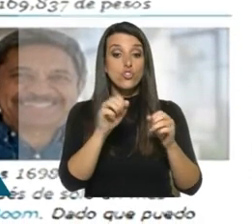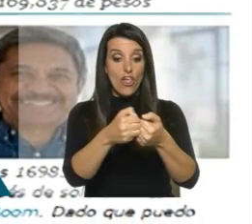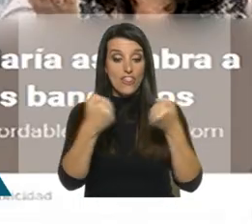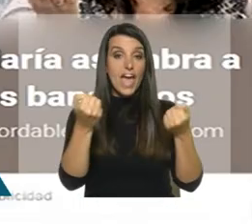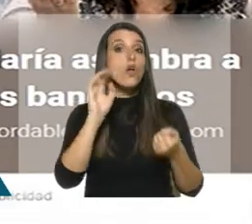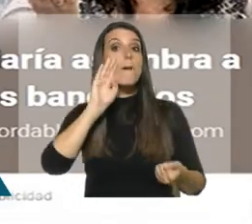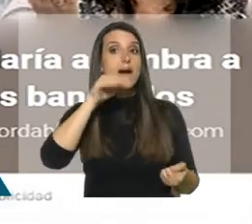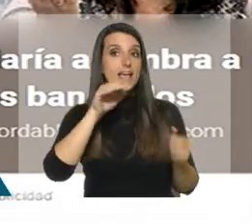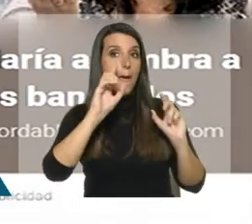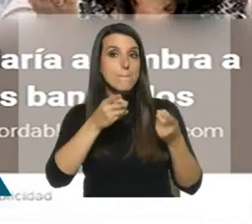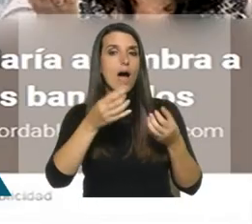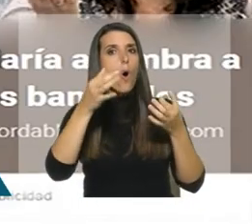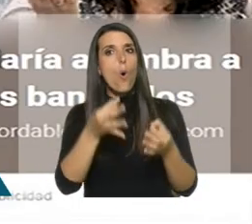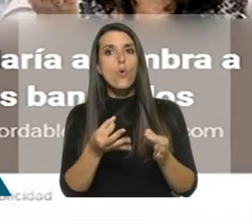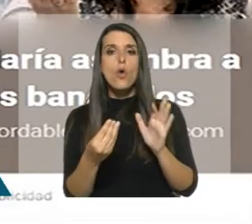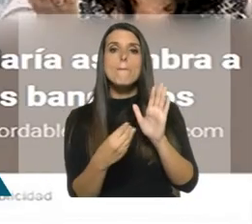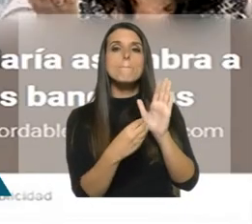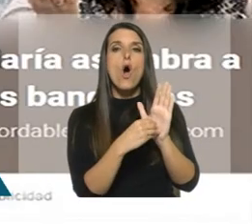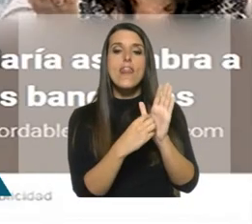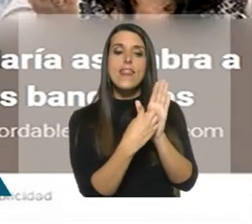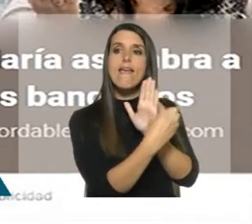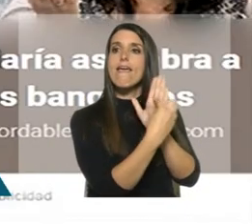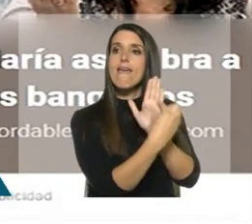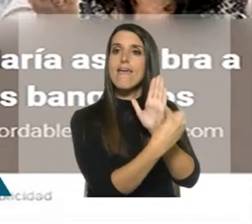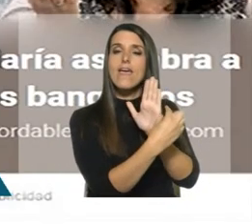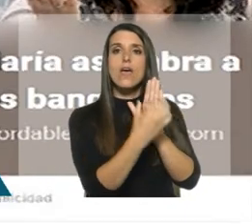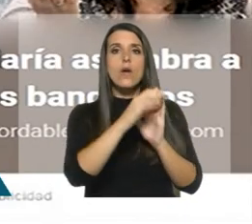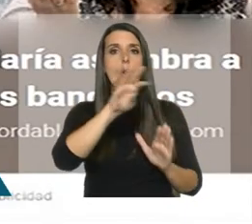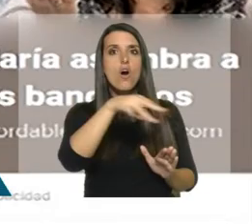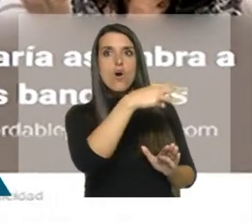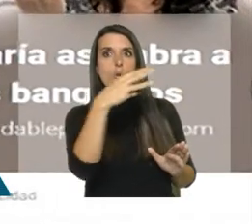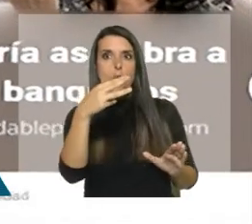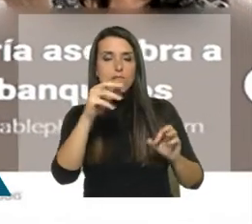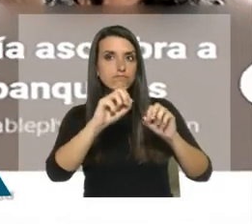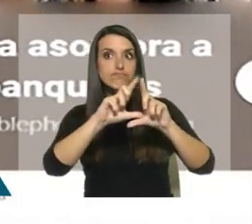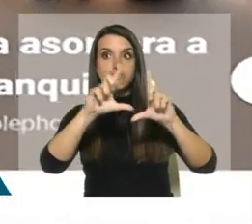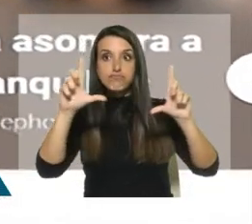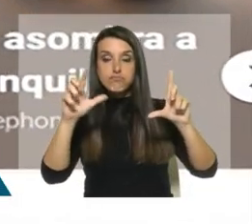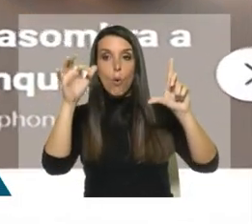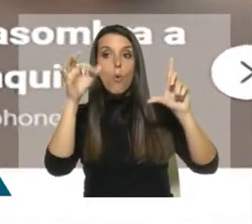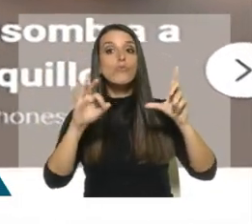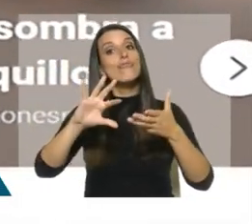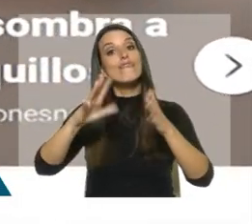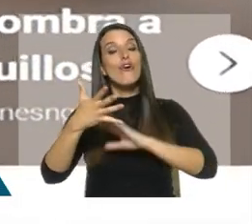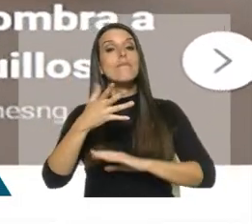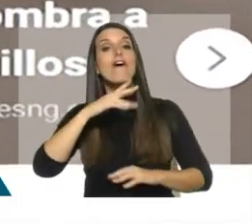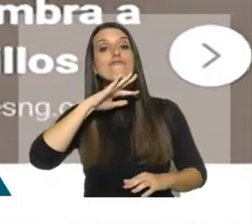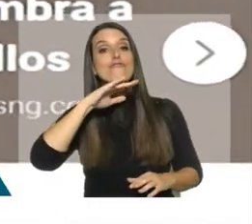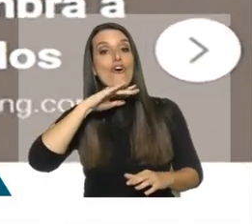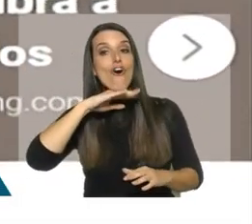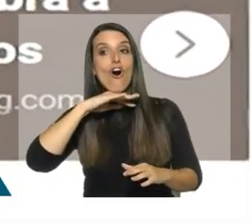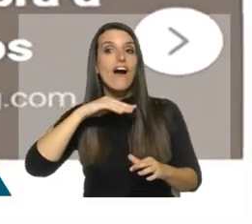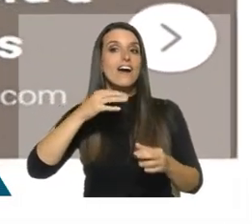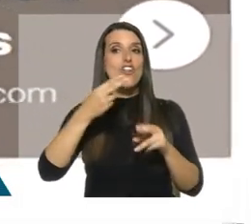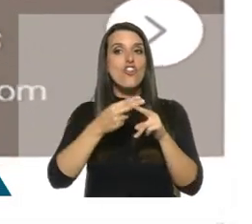País, además, se logró incrustar la falsa publicación en su página oficial a través de una de las modalidades de fraude publicitario